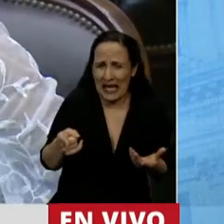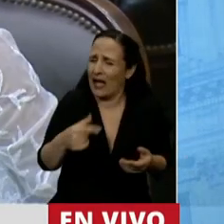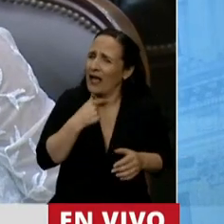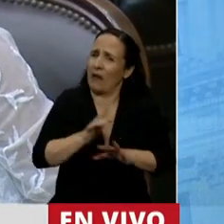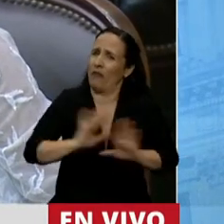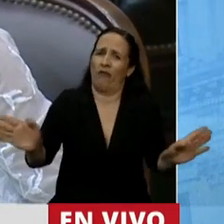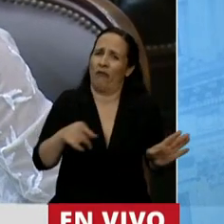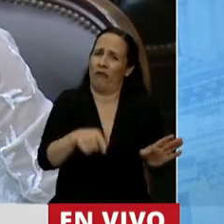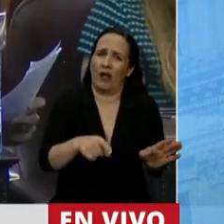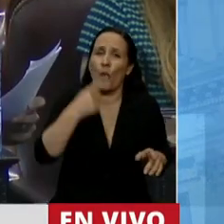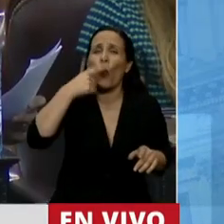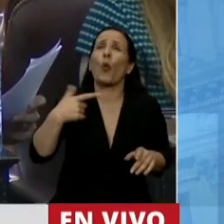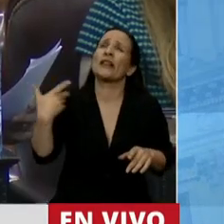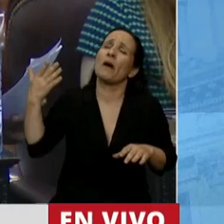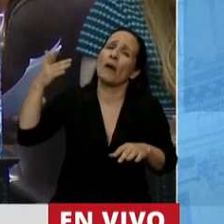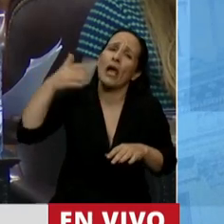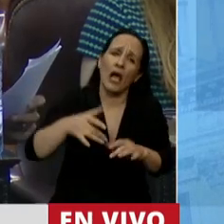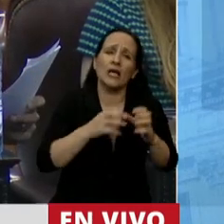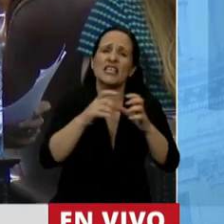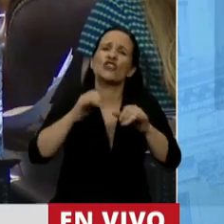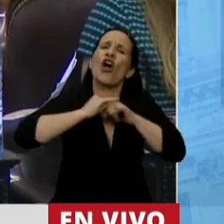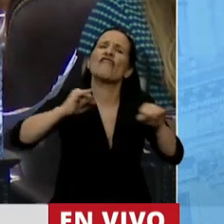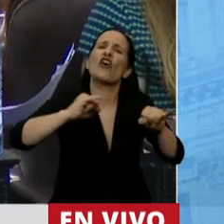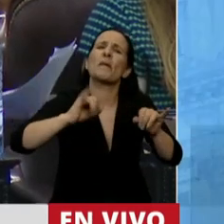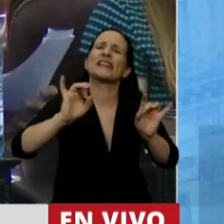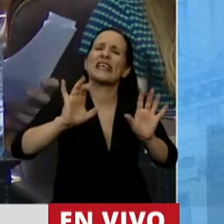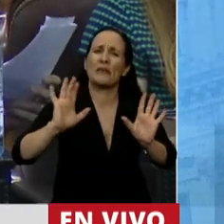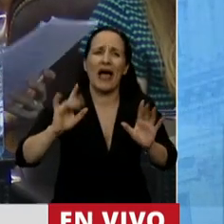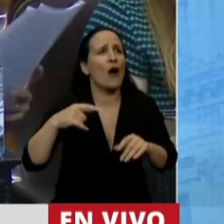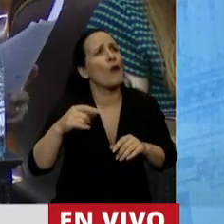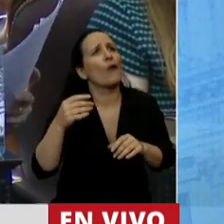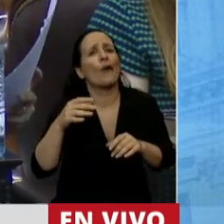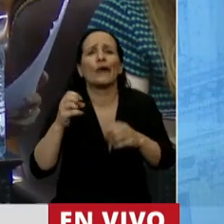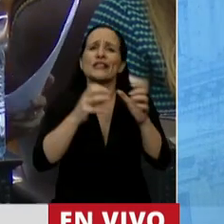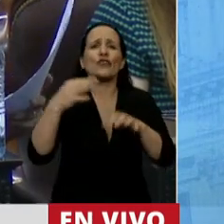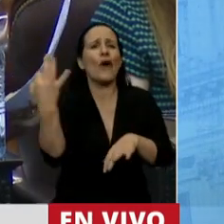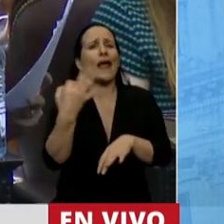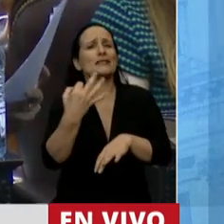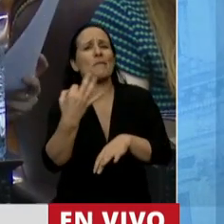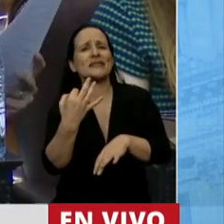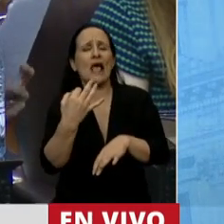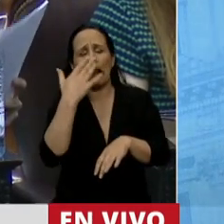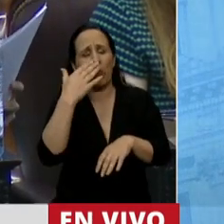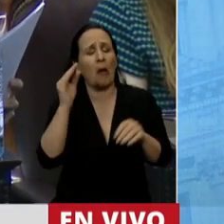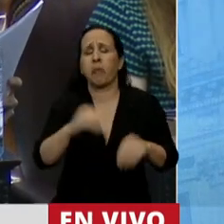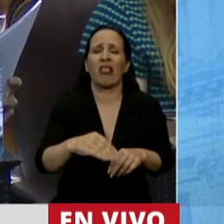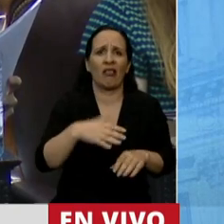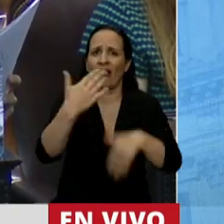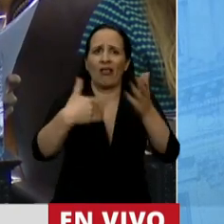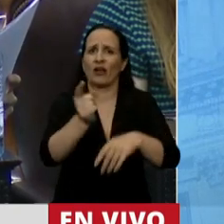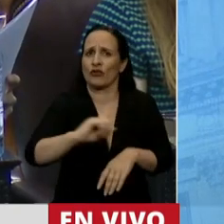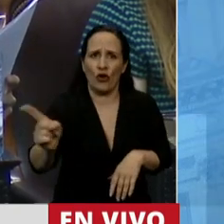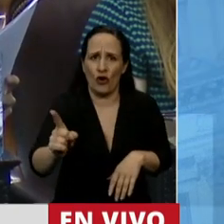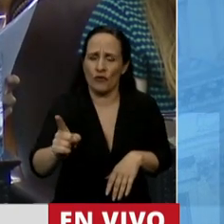última vez que venimos al Congreso a sesiones informativas o a sesiones especiales que se caen y no prosperan. La